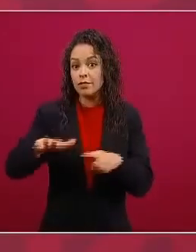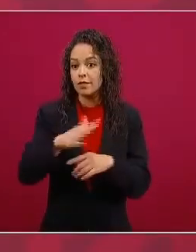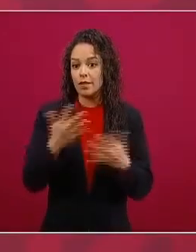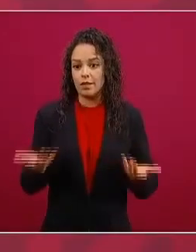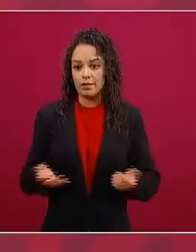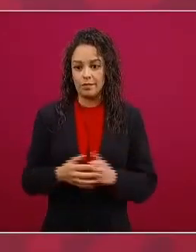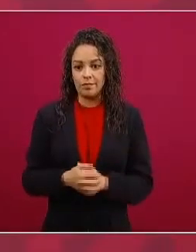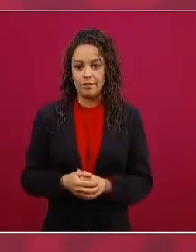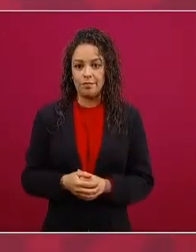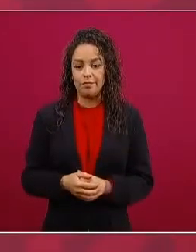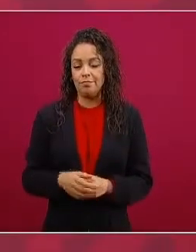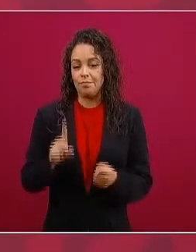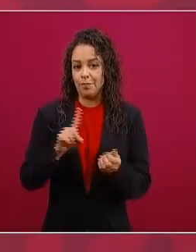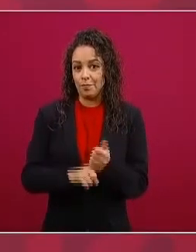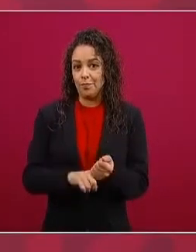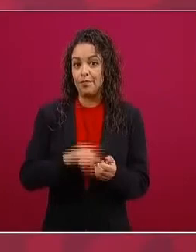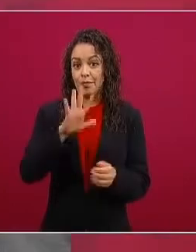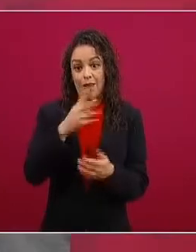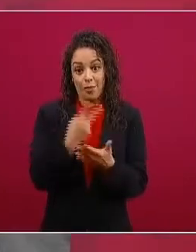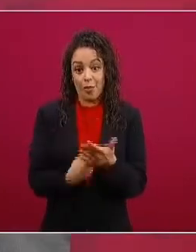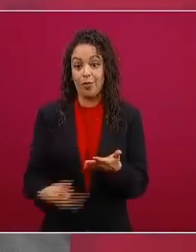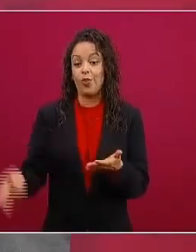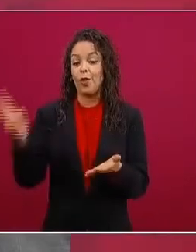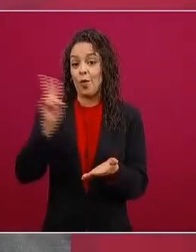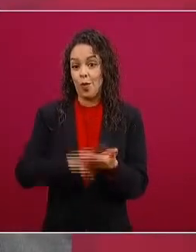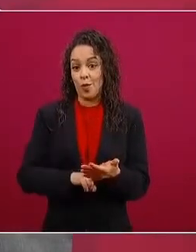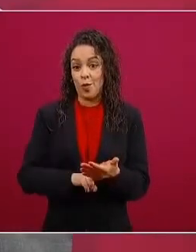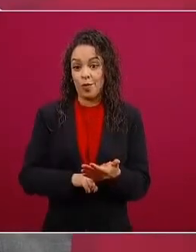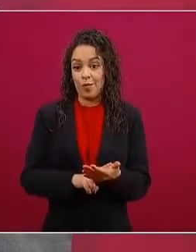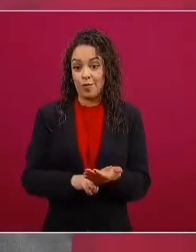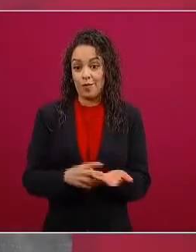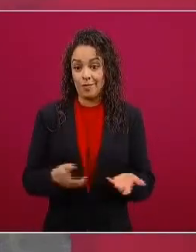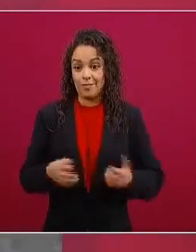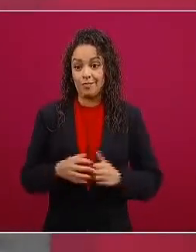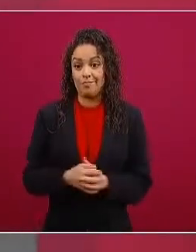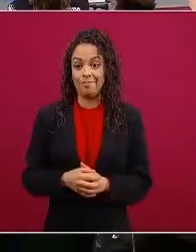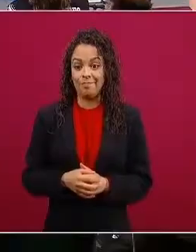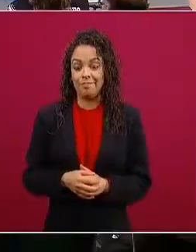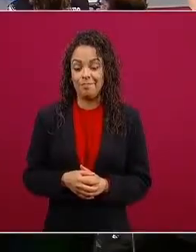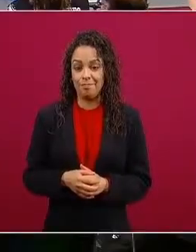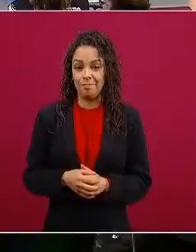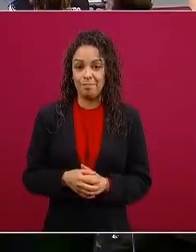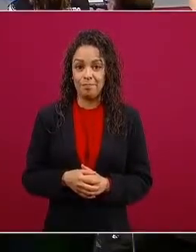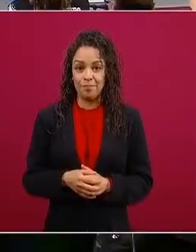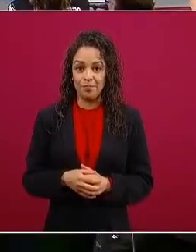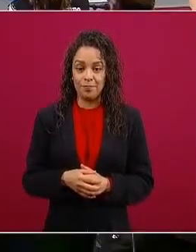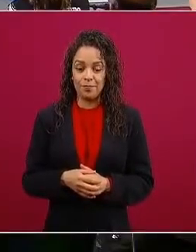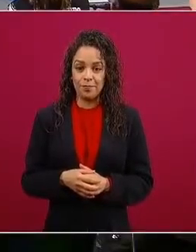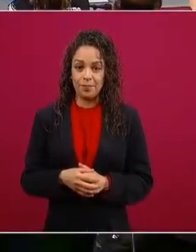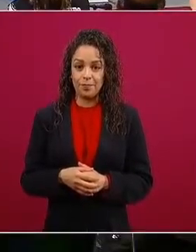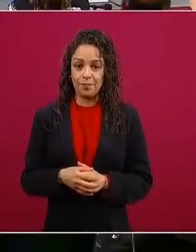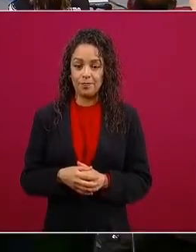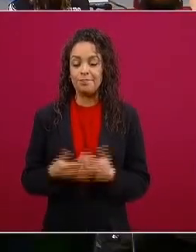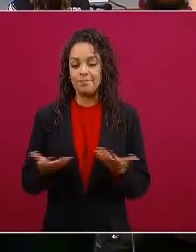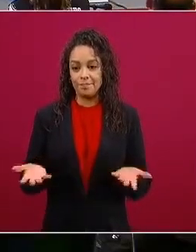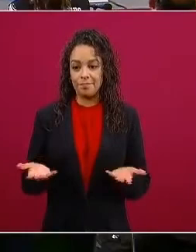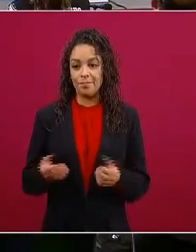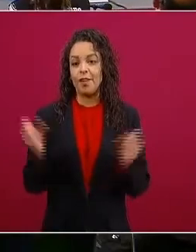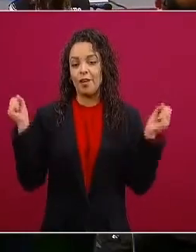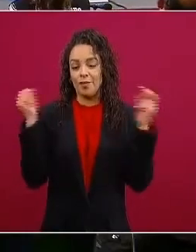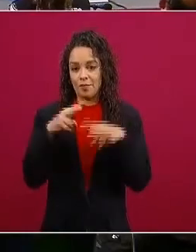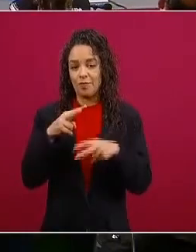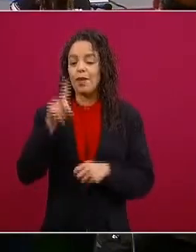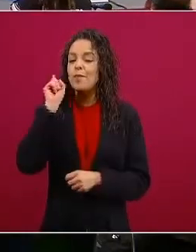porque es macuspana y es palenque bueno nos vemos